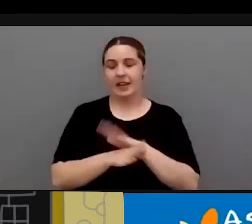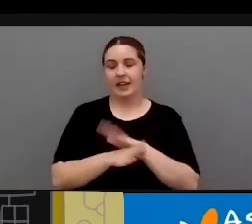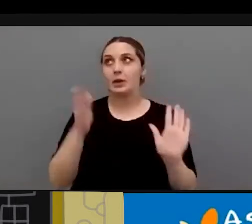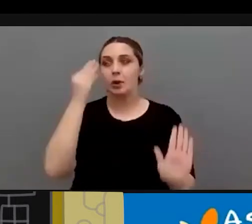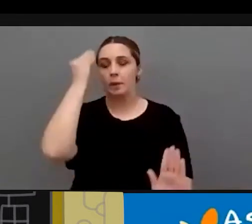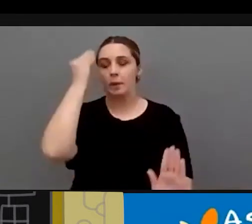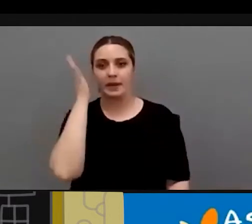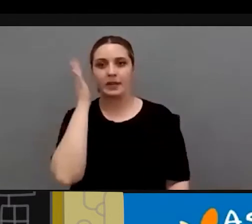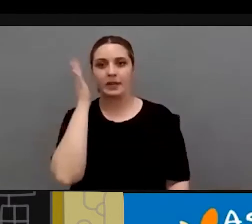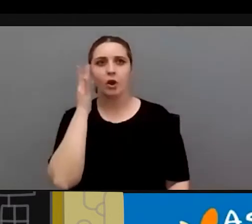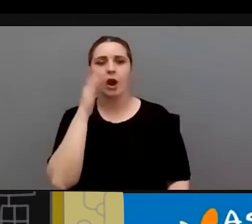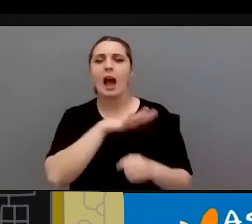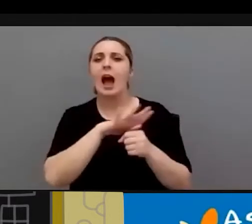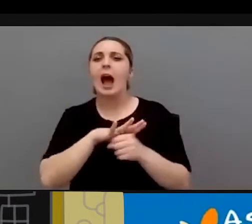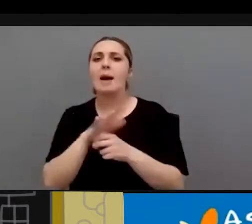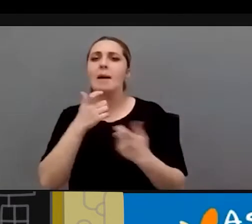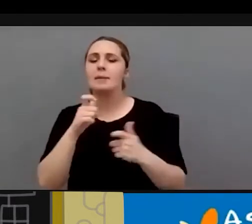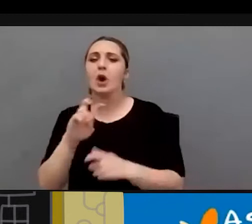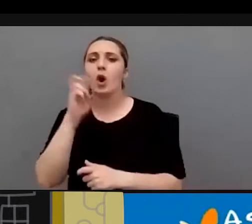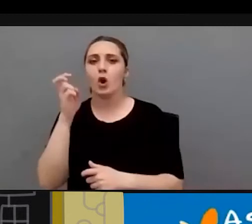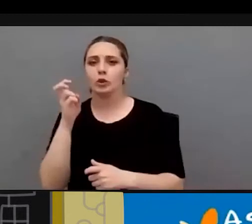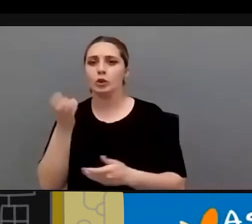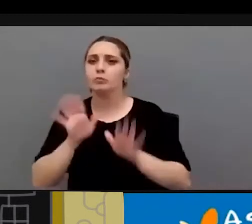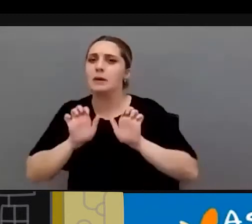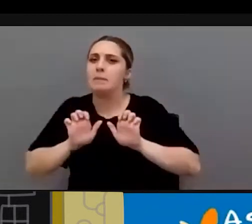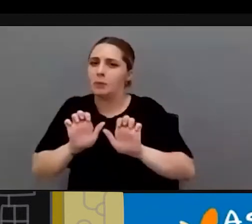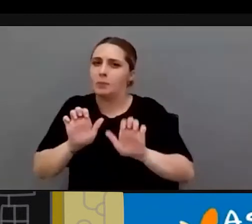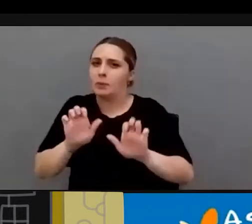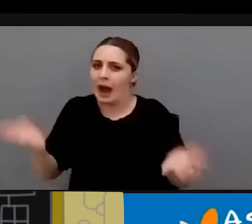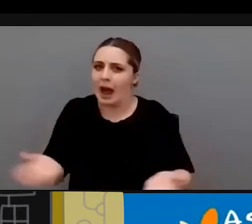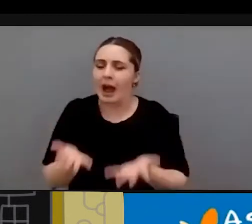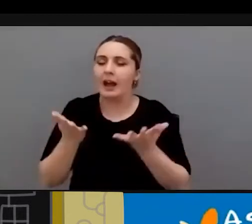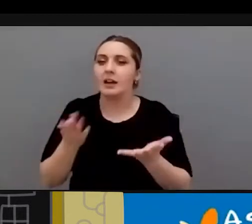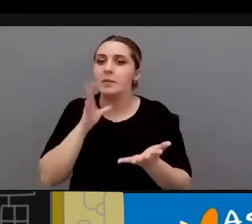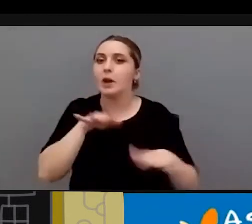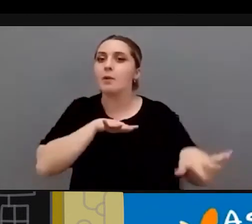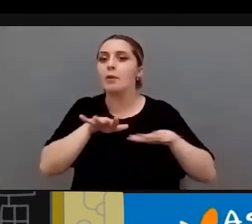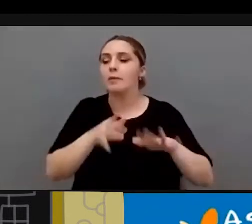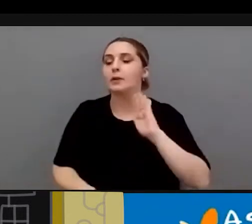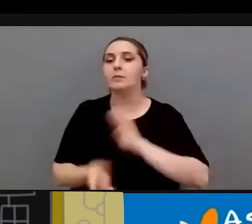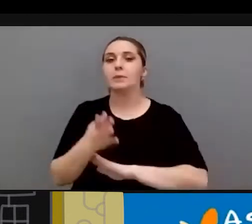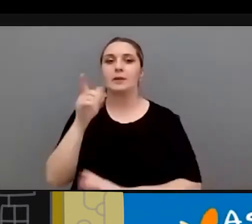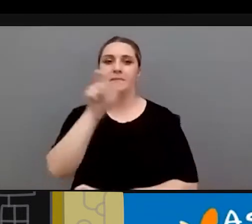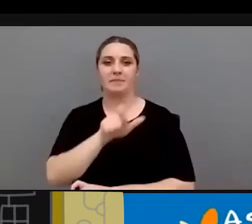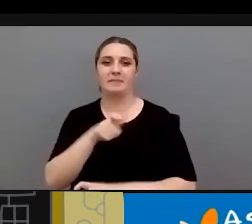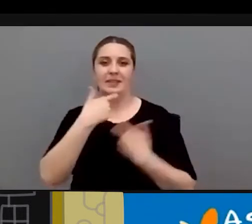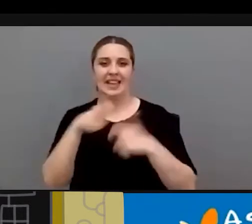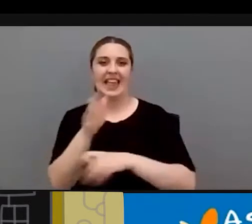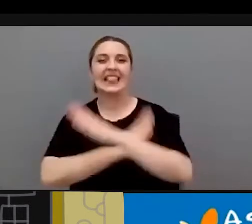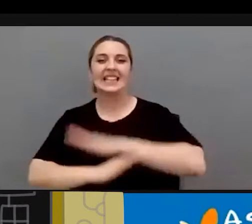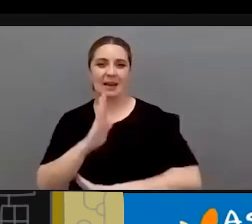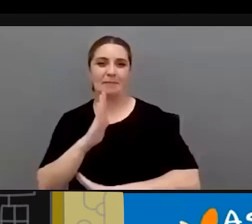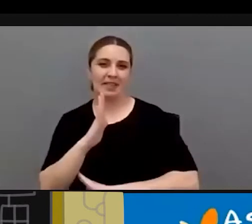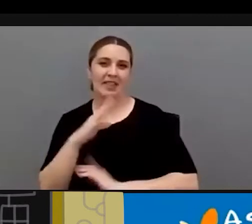se ha impulsado desde otros ámbitos. Lo que pasa es el ejemplo y el movimiento ha venido siempre desde el ámbito de la discapacidad, desde el sector de la discapacidad,